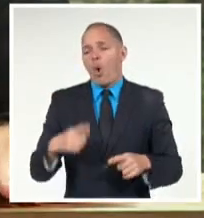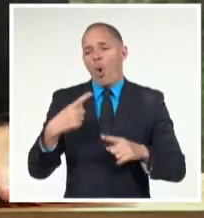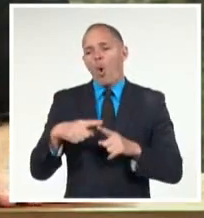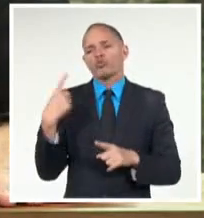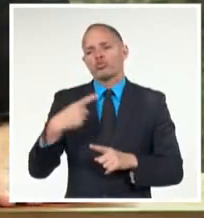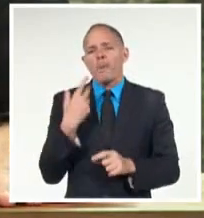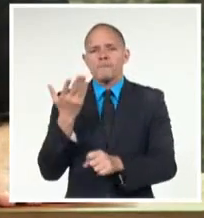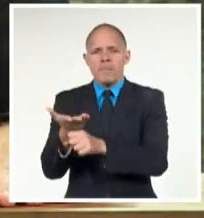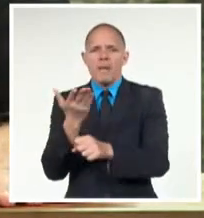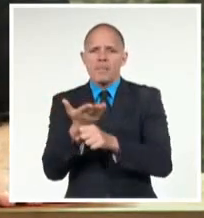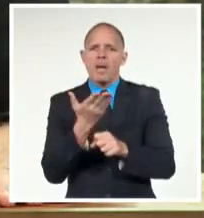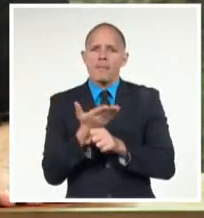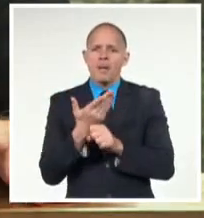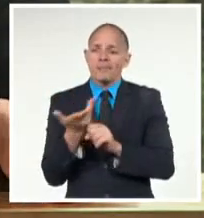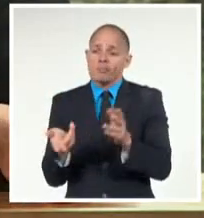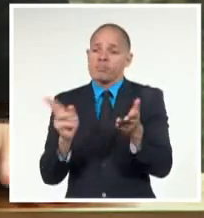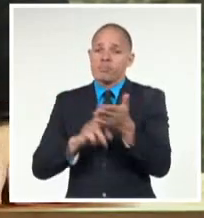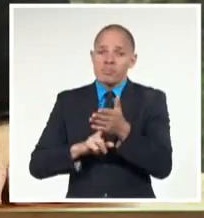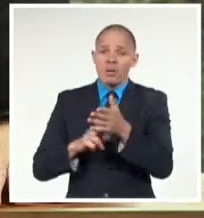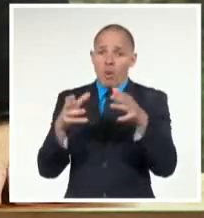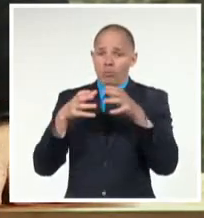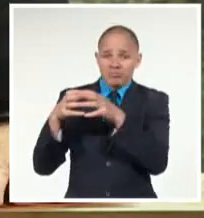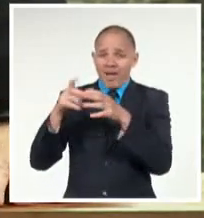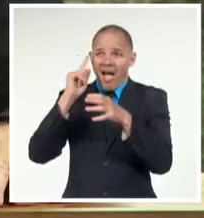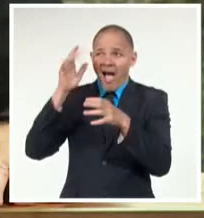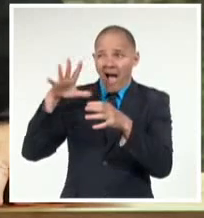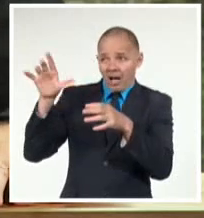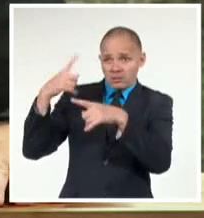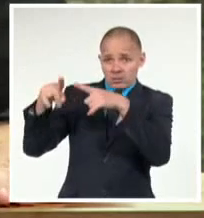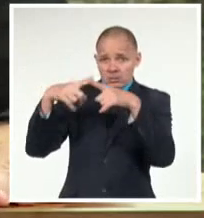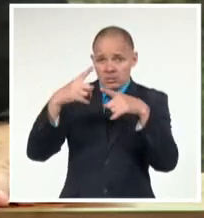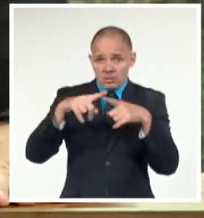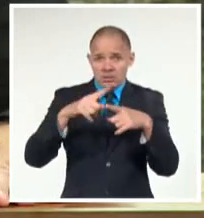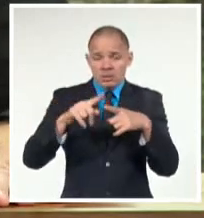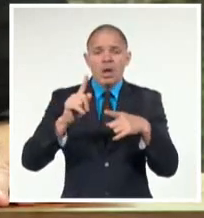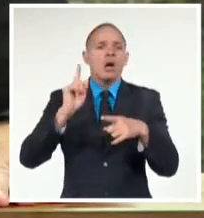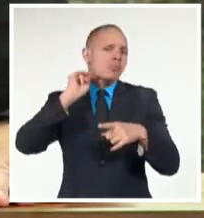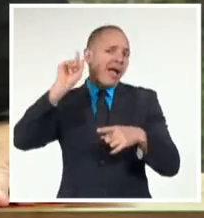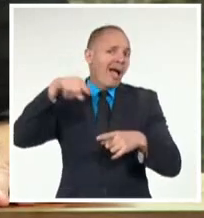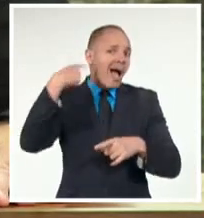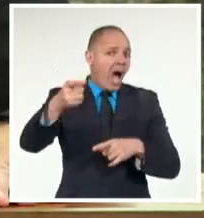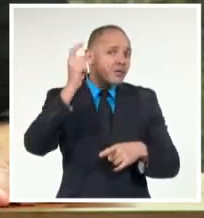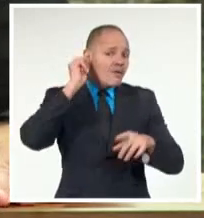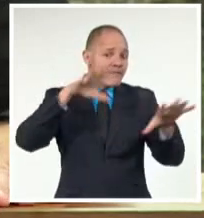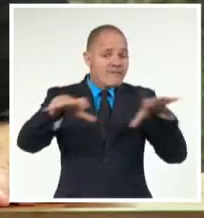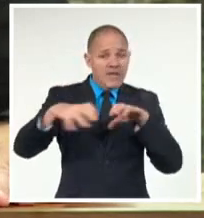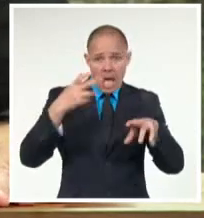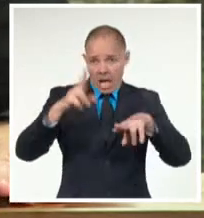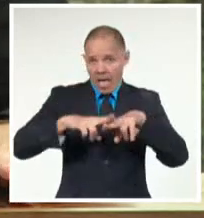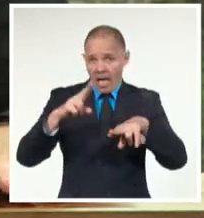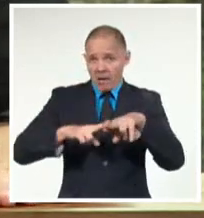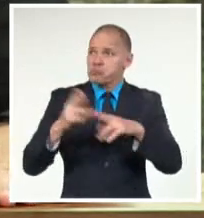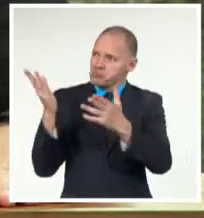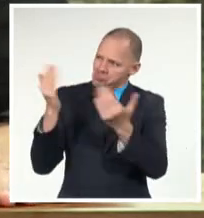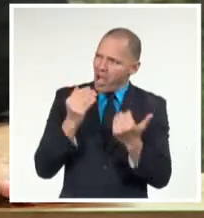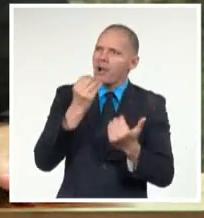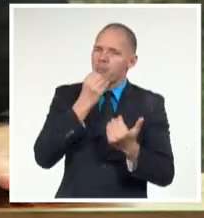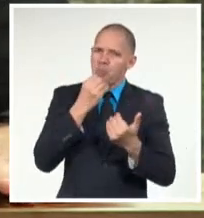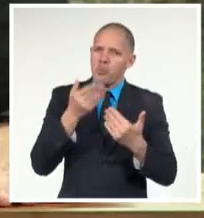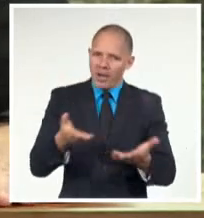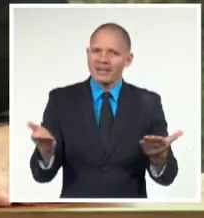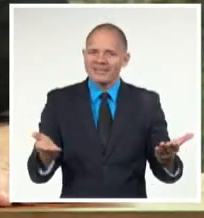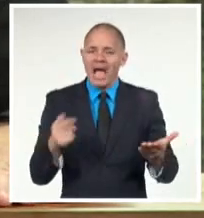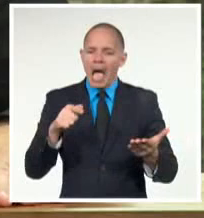al resto de los países miembros de la Unión a sumarse en próximas ediciones a la Feria Internacional de La Habana, evento que promueve negocios directos